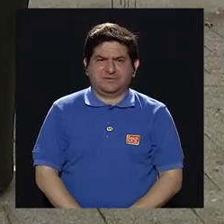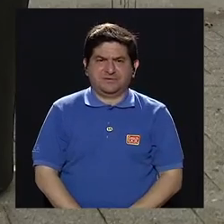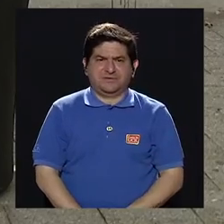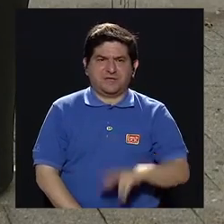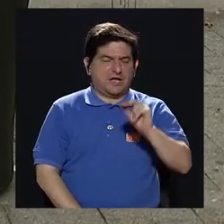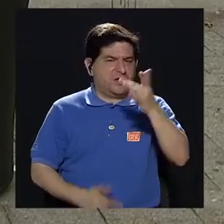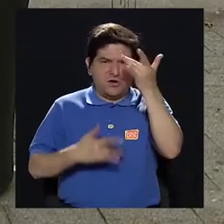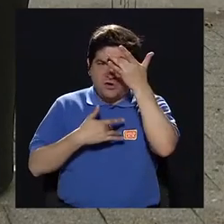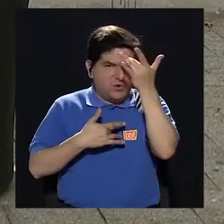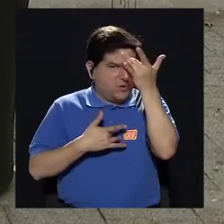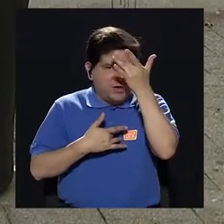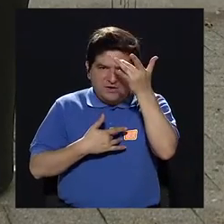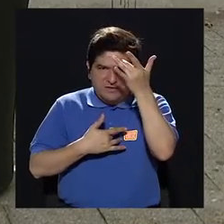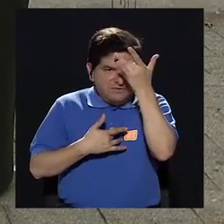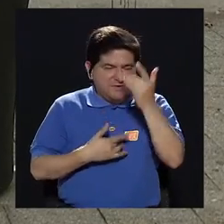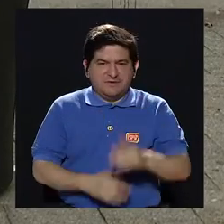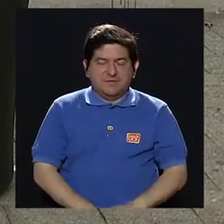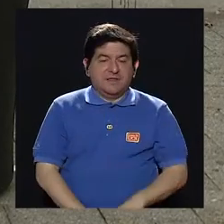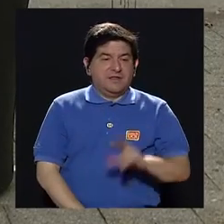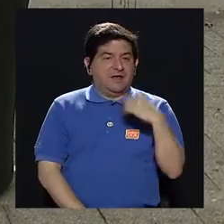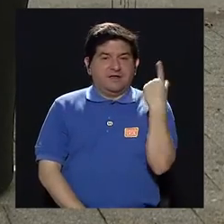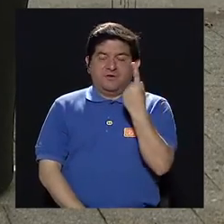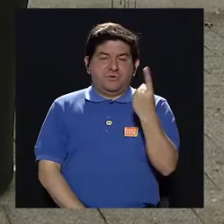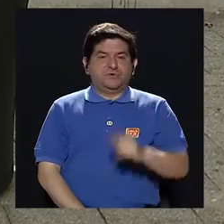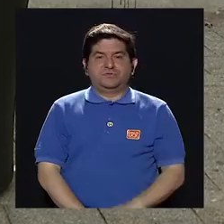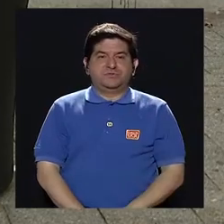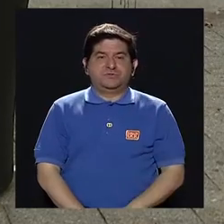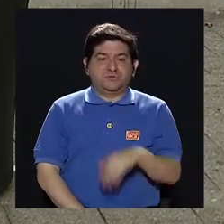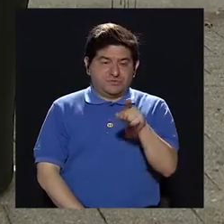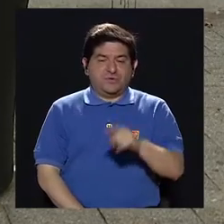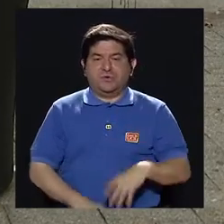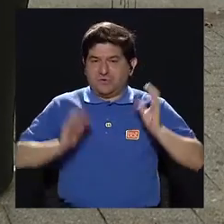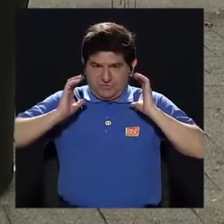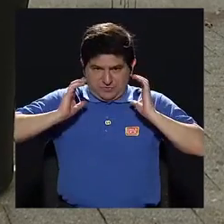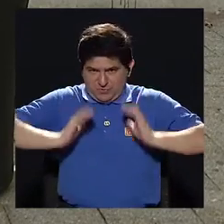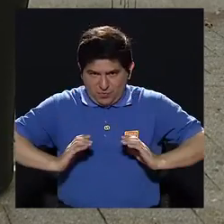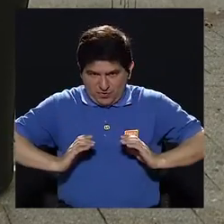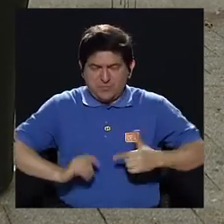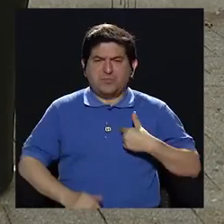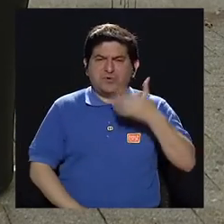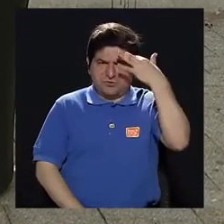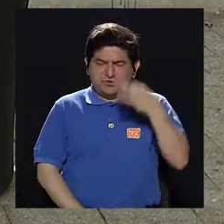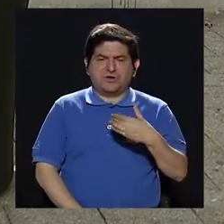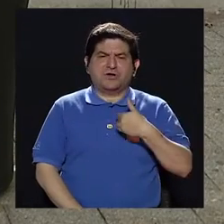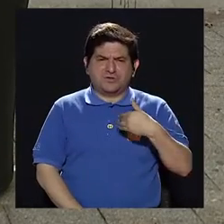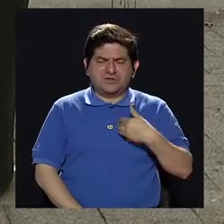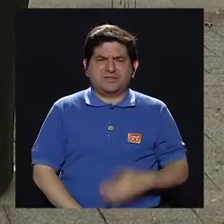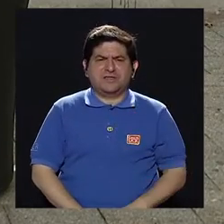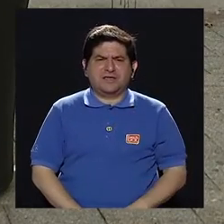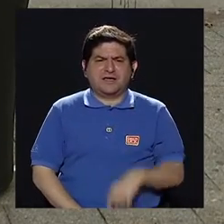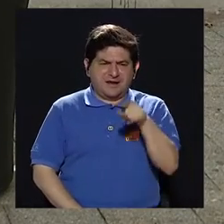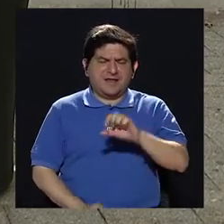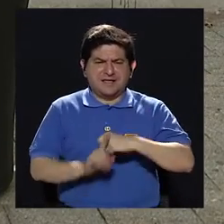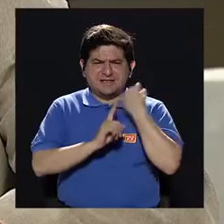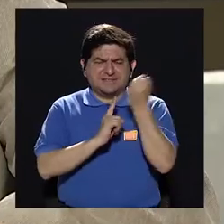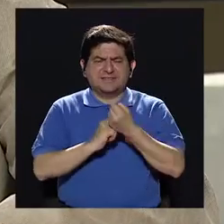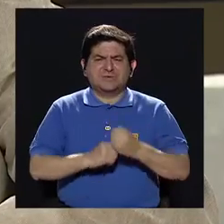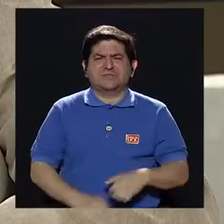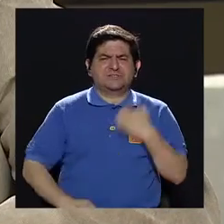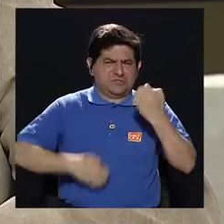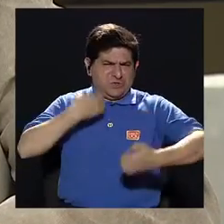que no es una enfermedad, no solamente orgánica, sino que me imagino que tiene un trasfondo